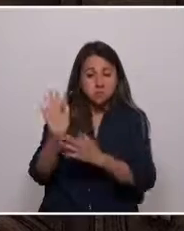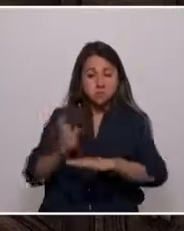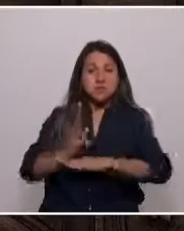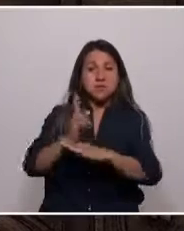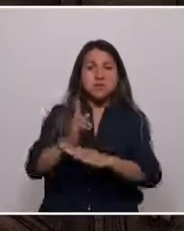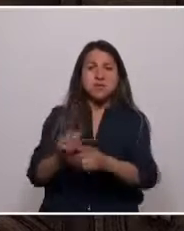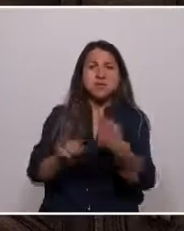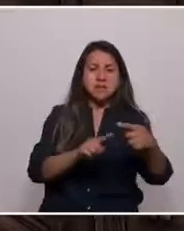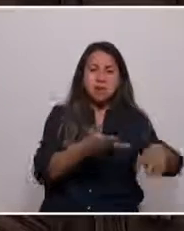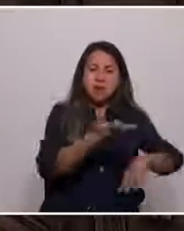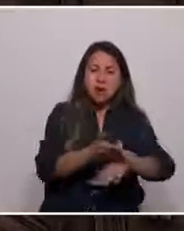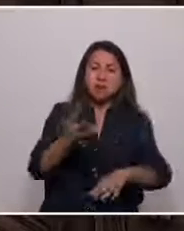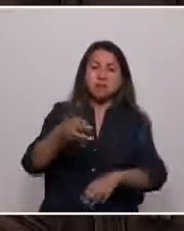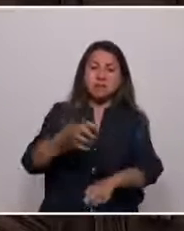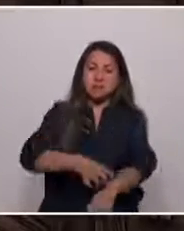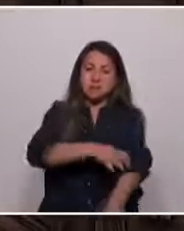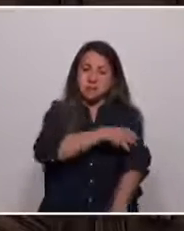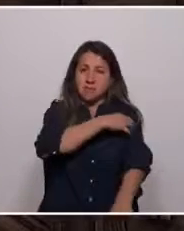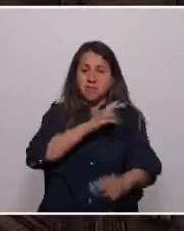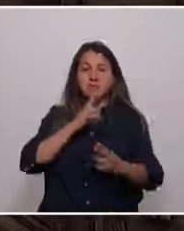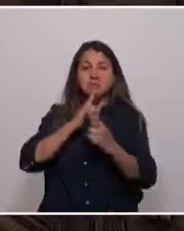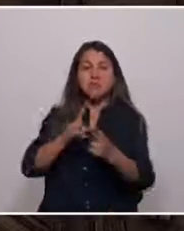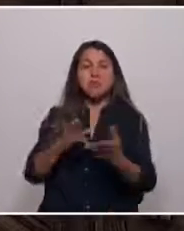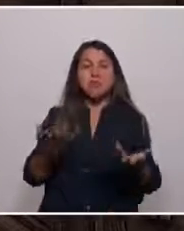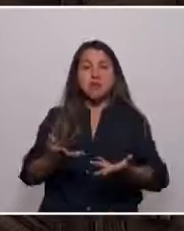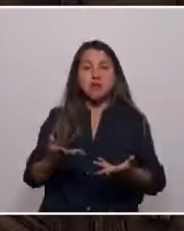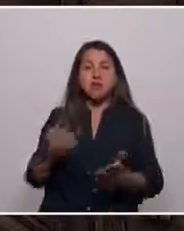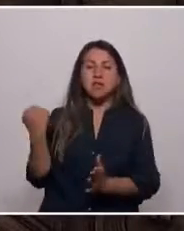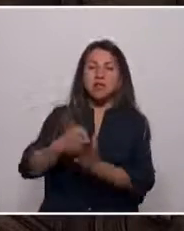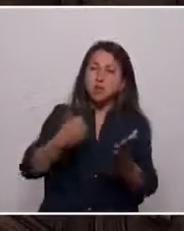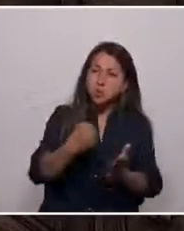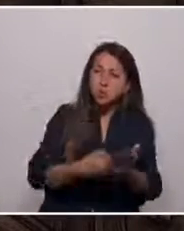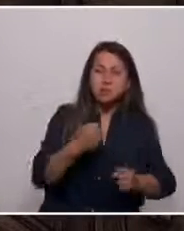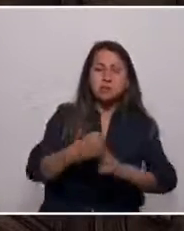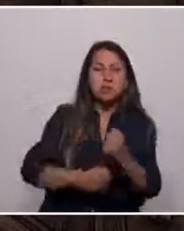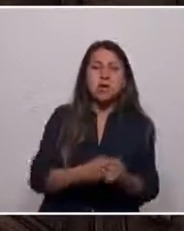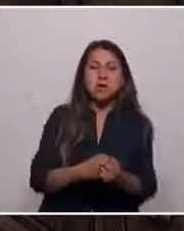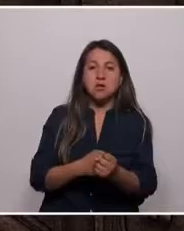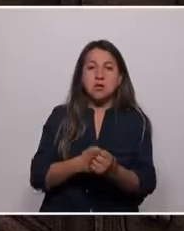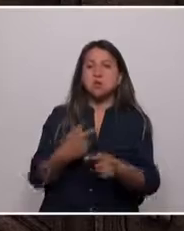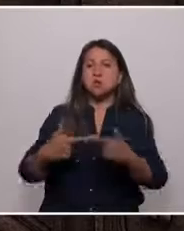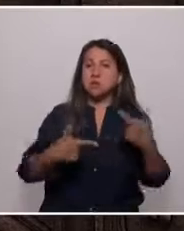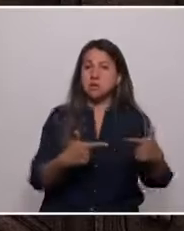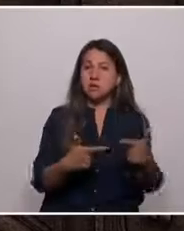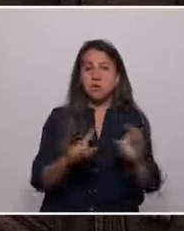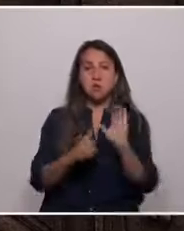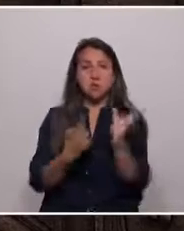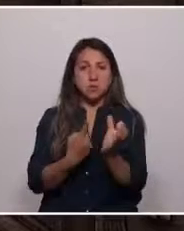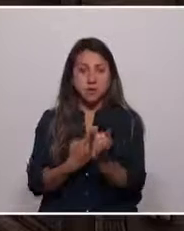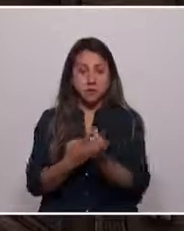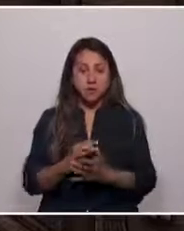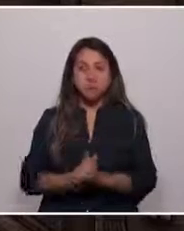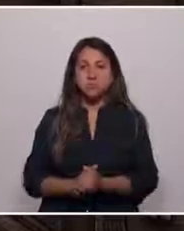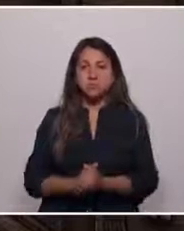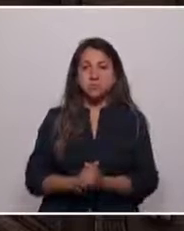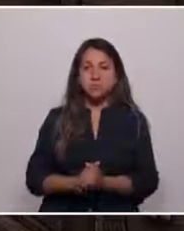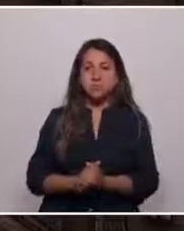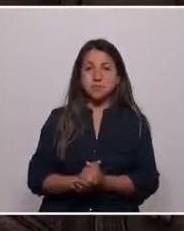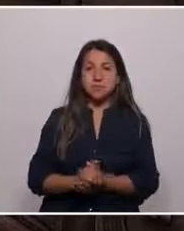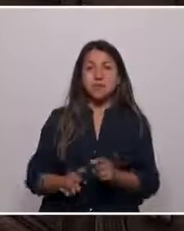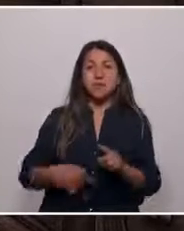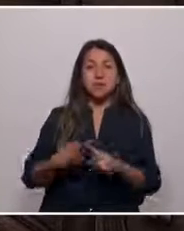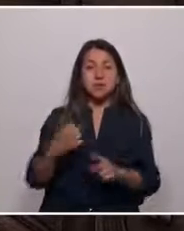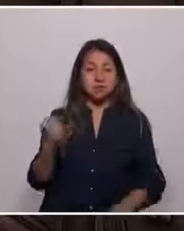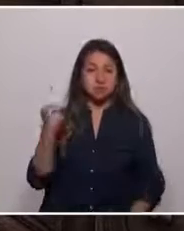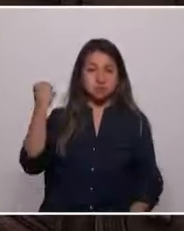nuestros territorios, el resultado de décadas de luchas sociales, políticas y culturales. Por la valentía